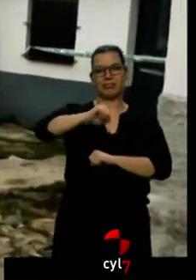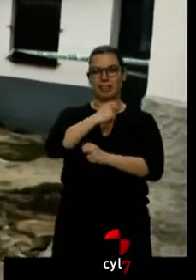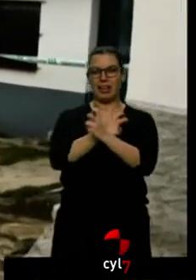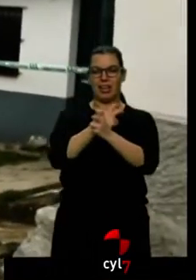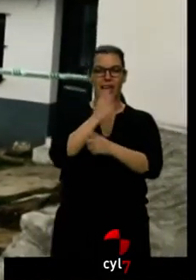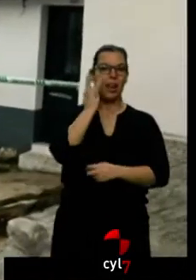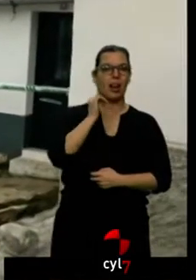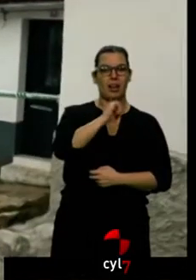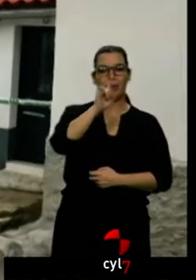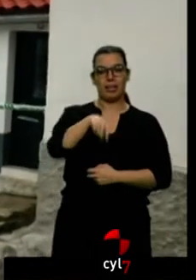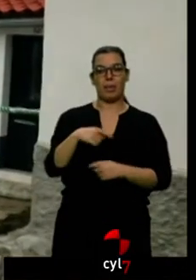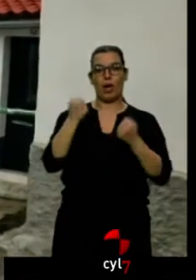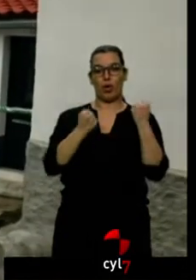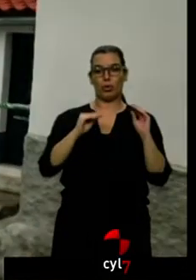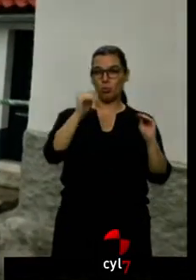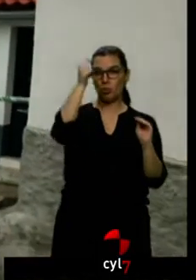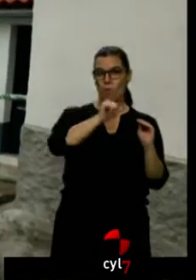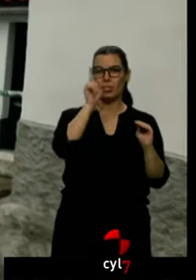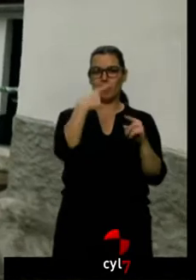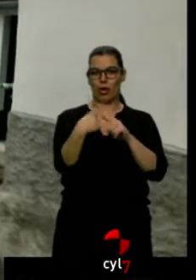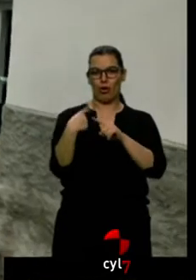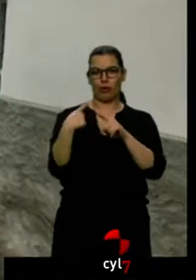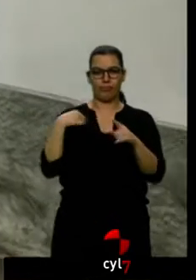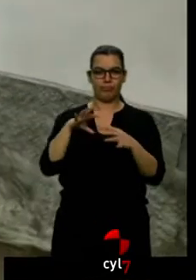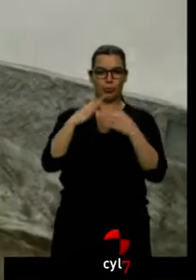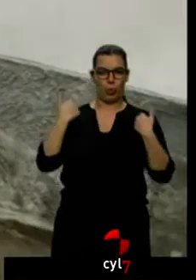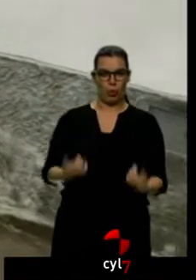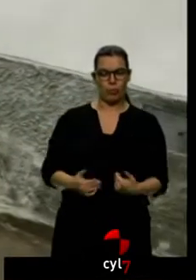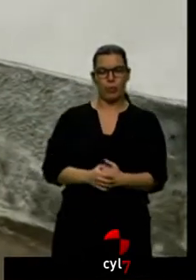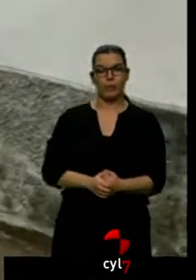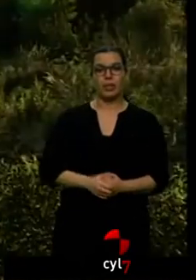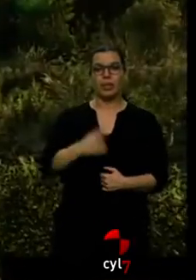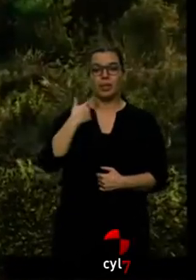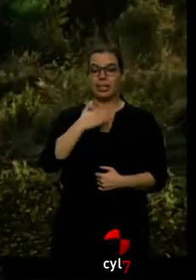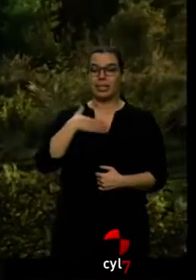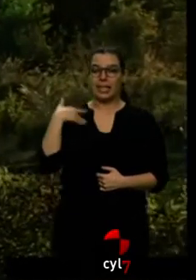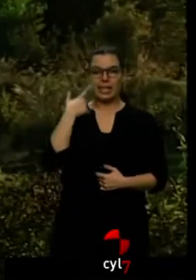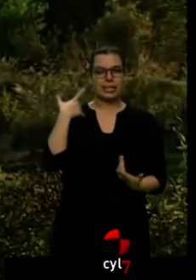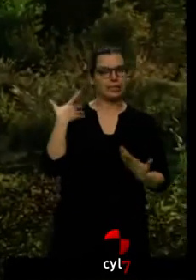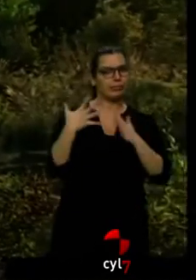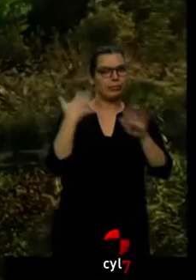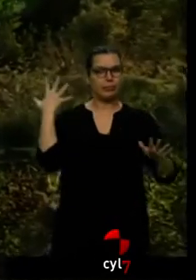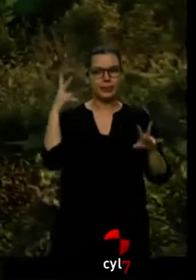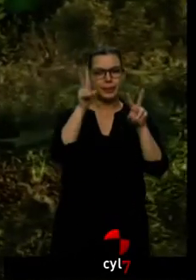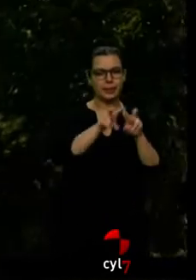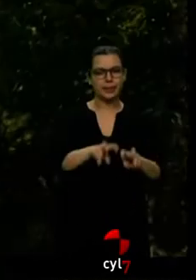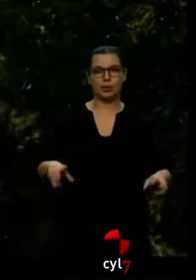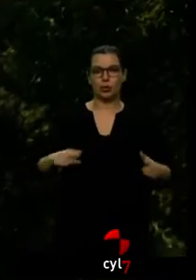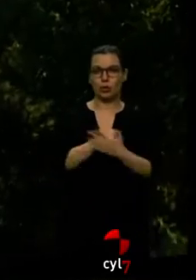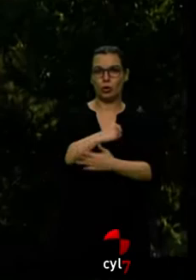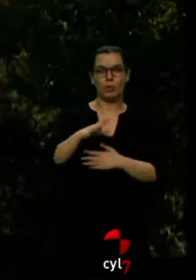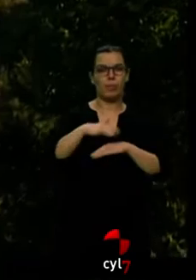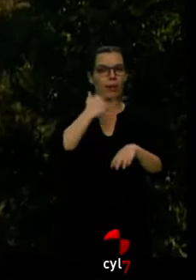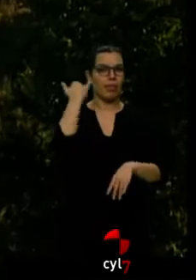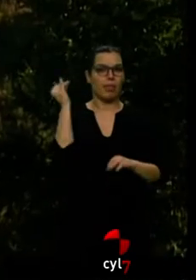Civil sigue con los registros, aprovechando cada minuto. No quieren dejar pasar ninguna prueba. También prosiguen los trabajos aquí, en la